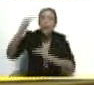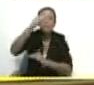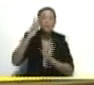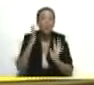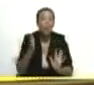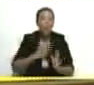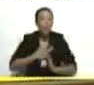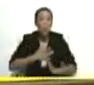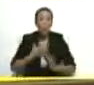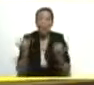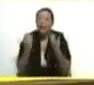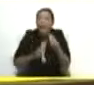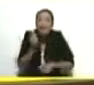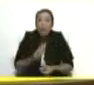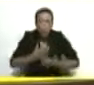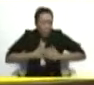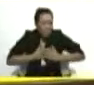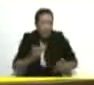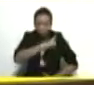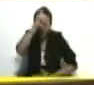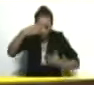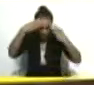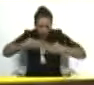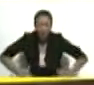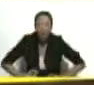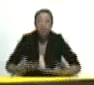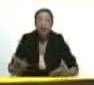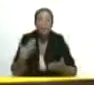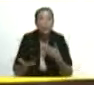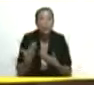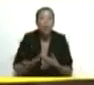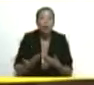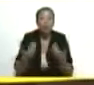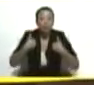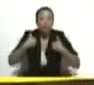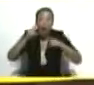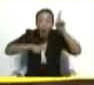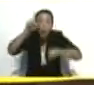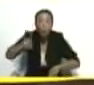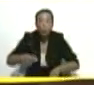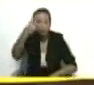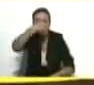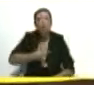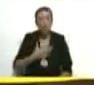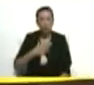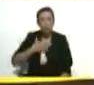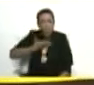cualquiera de nosotros. Por muy importante que pueda ser alguno de nosotros.